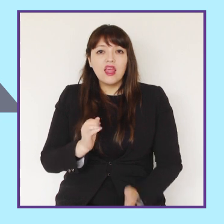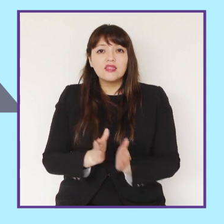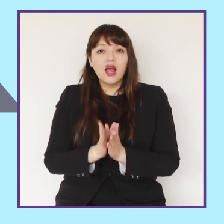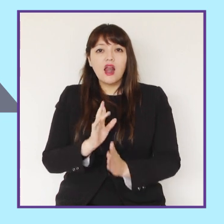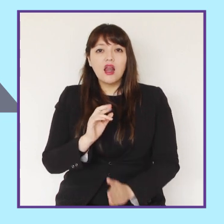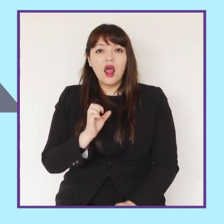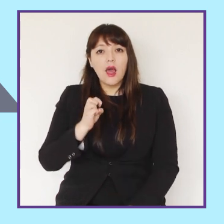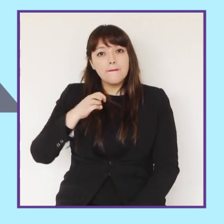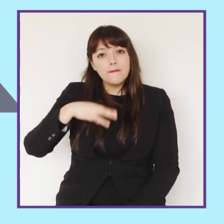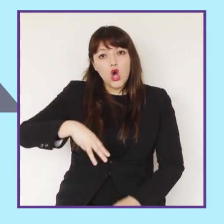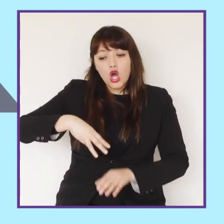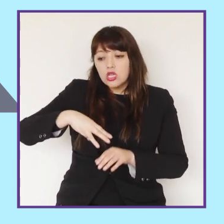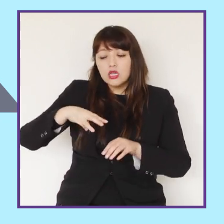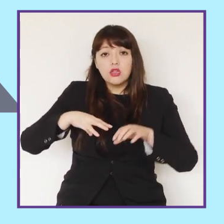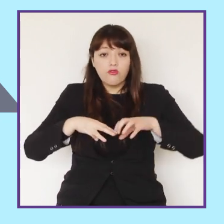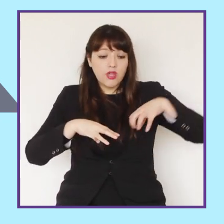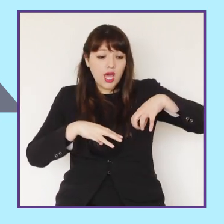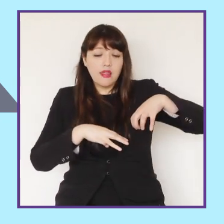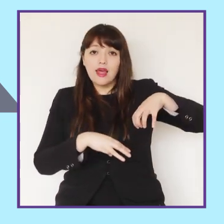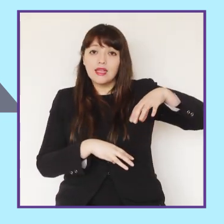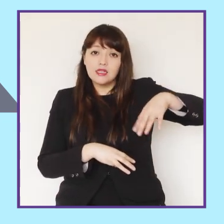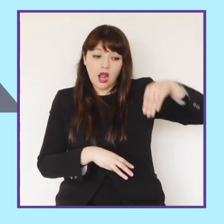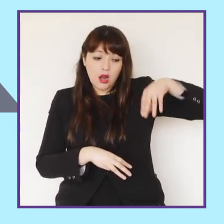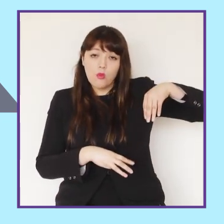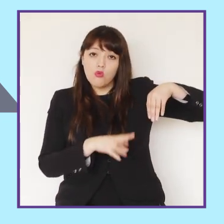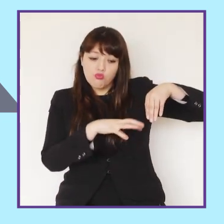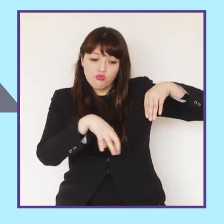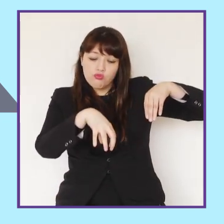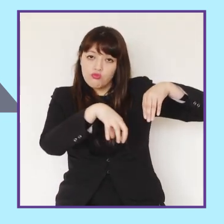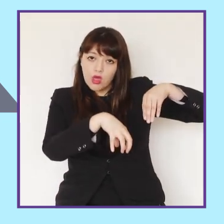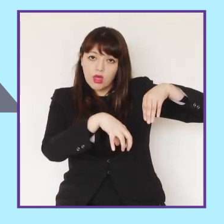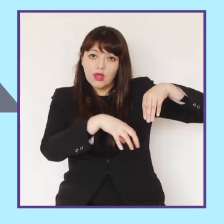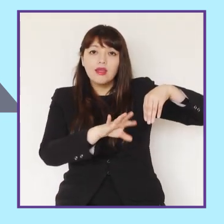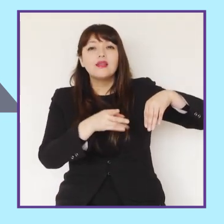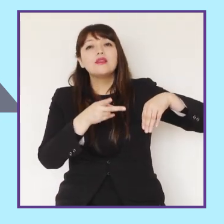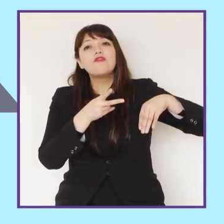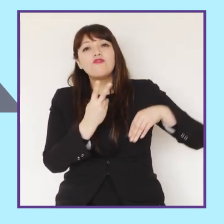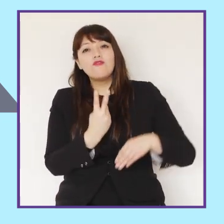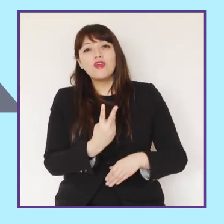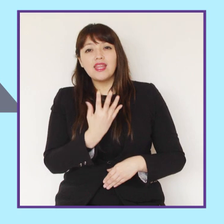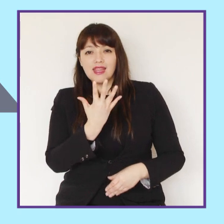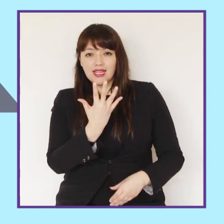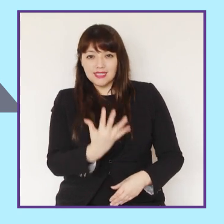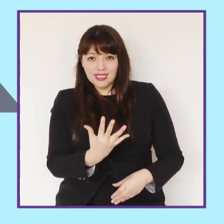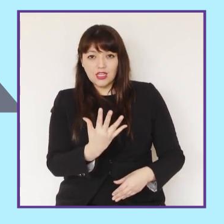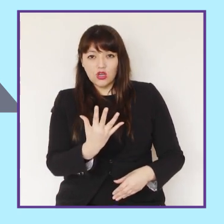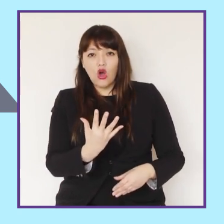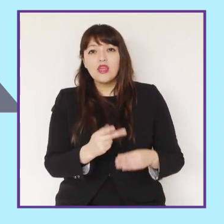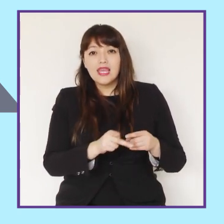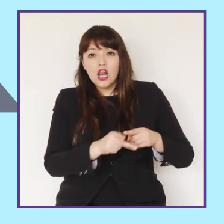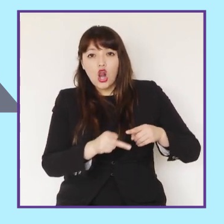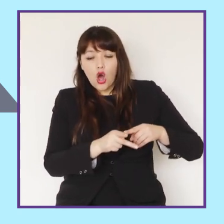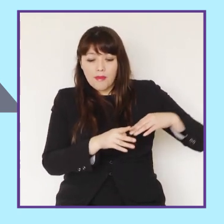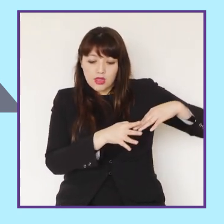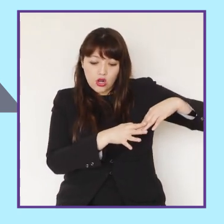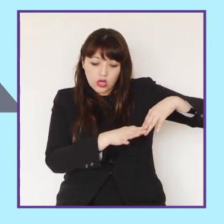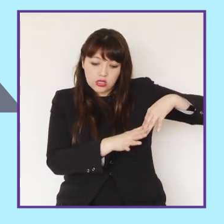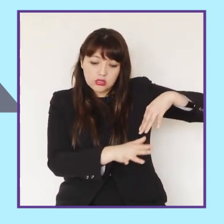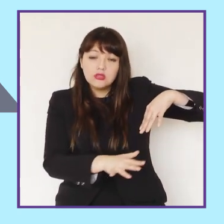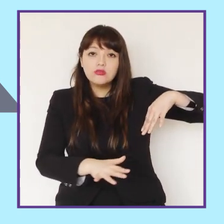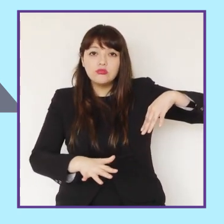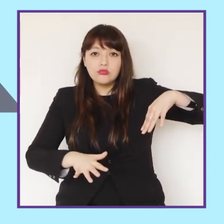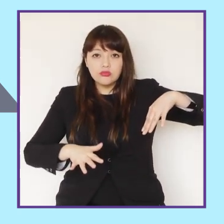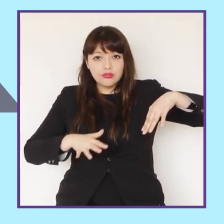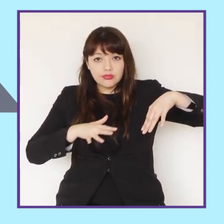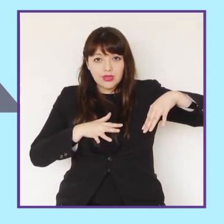situada en el sector precordillerano de la región metropolitana. Su extensión abarca de 25 a 30 kilómetros y corre a los pies